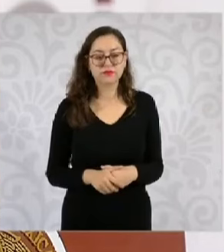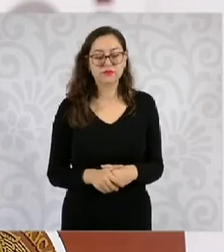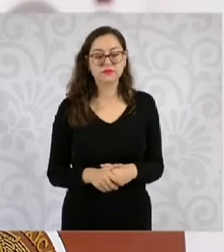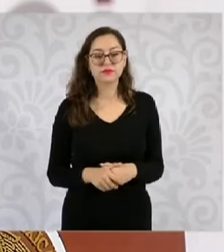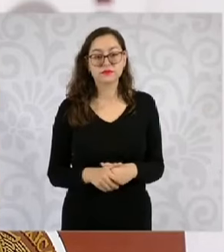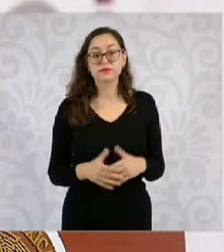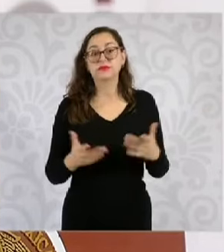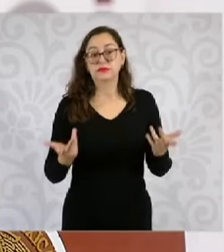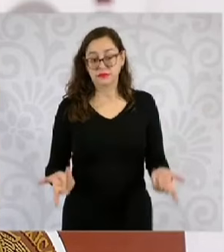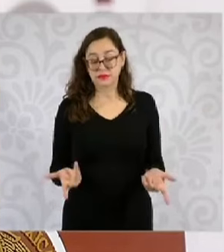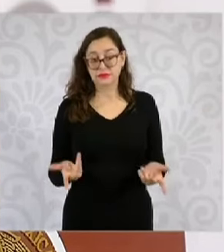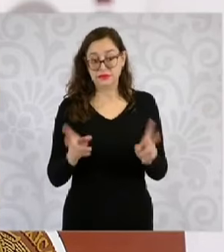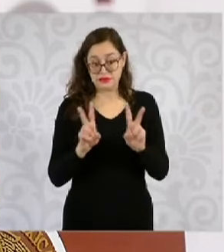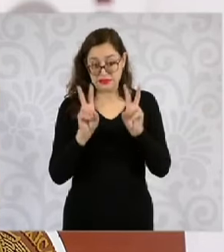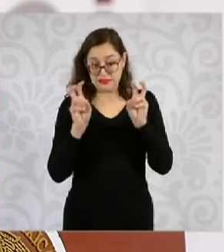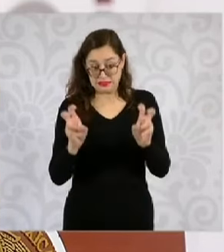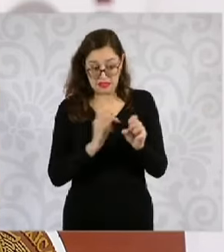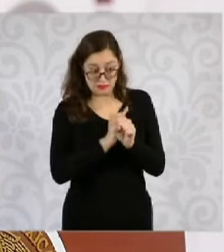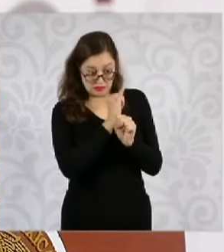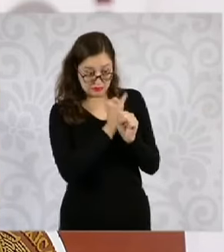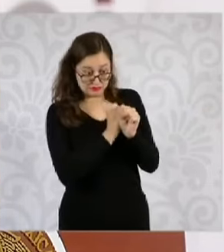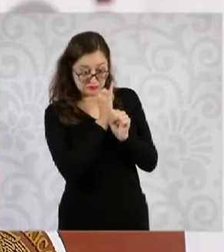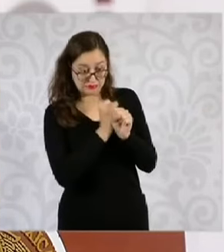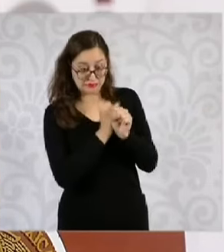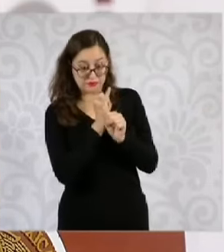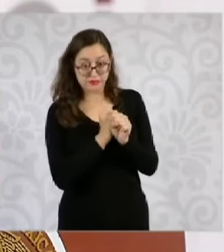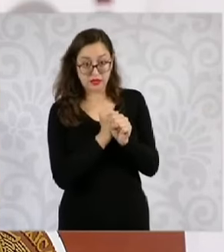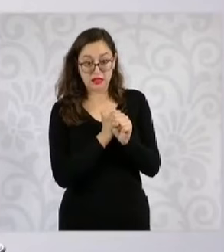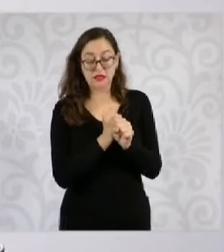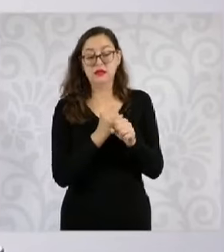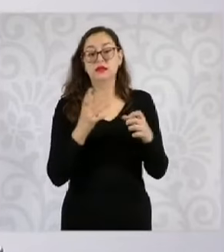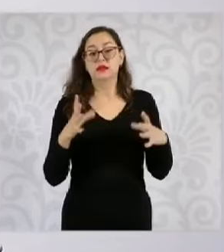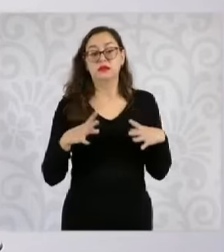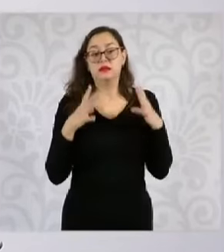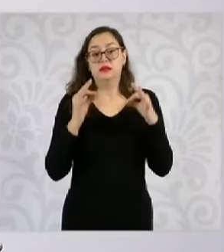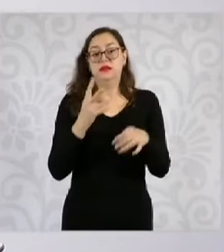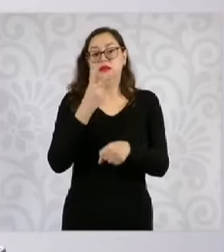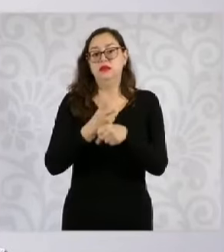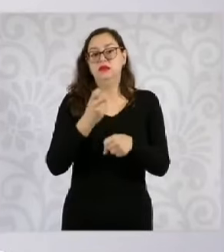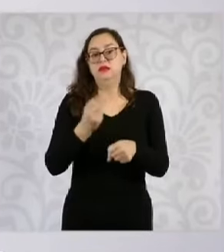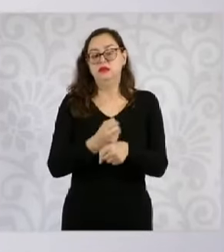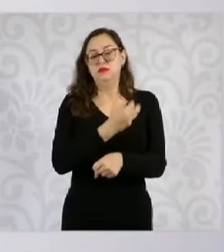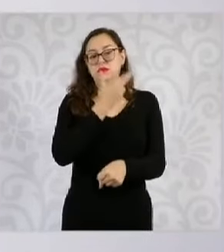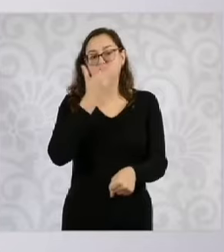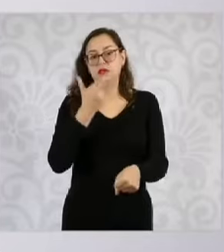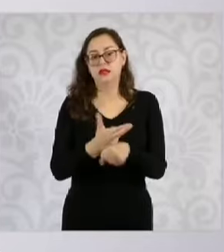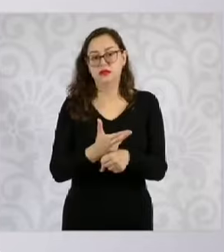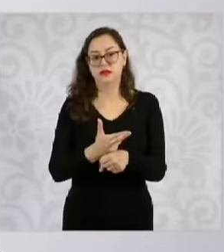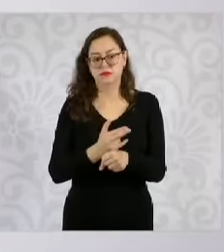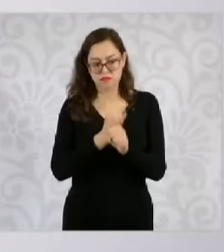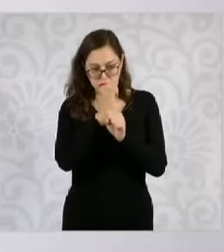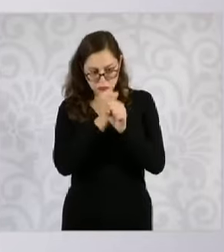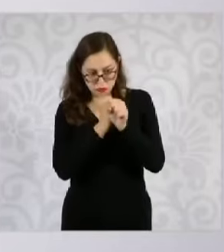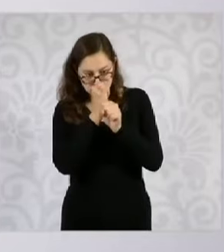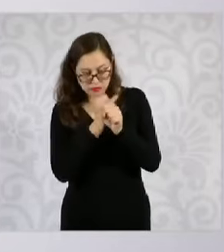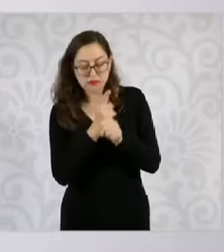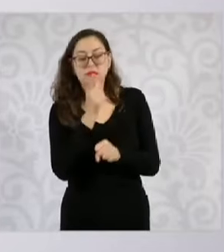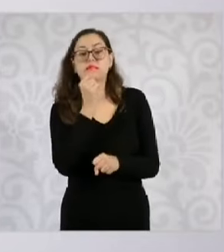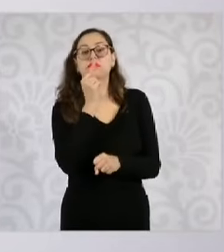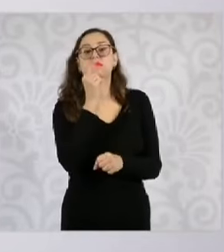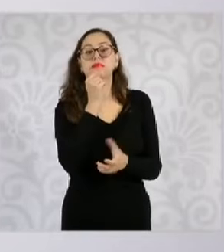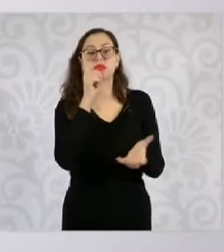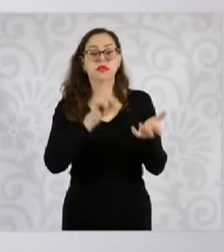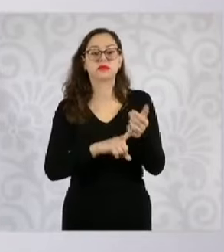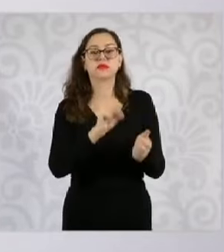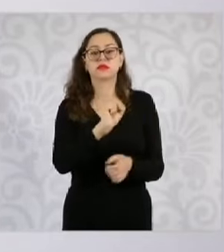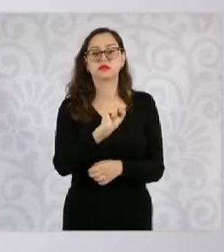incrementar las acciones en materia de inteligencia, se creará la Subsecretaría de Inteligencia e Investigación Policial dentro de la Secretaría